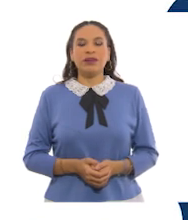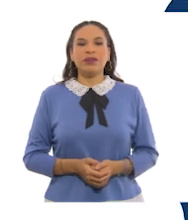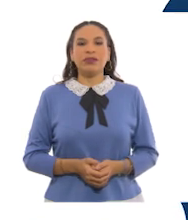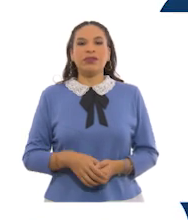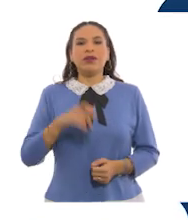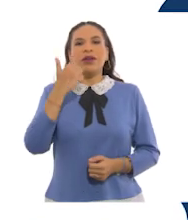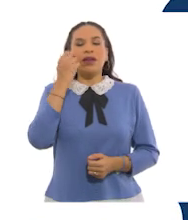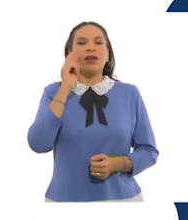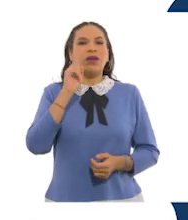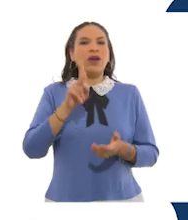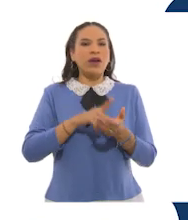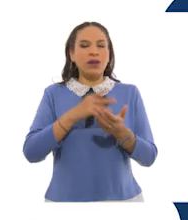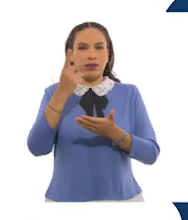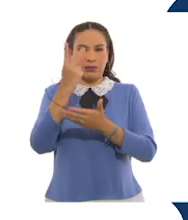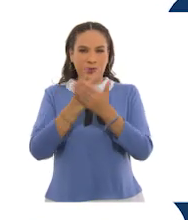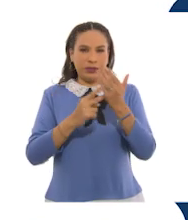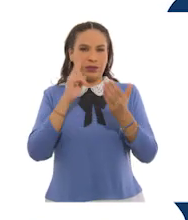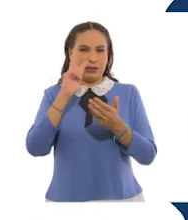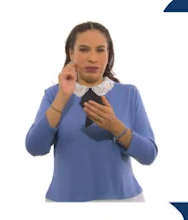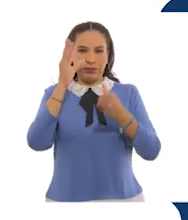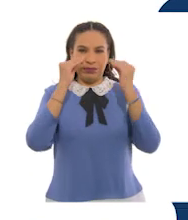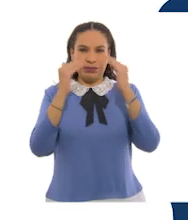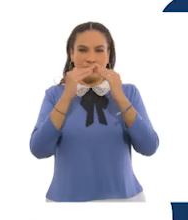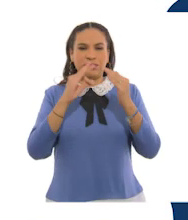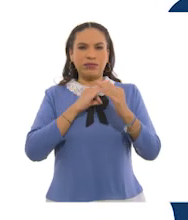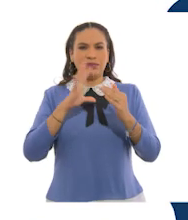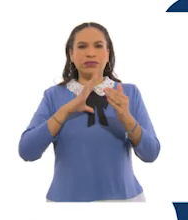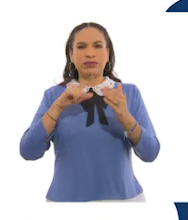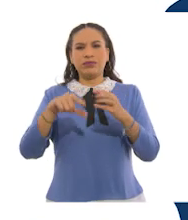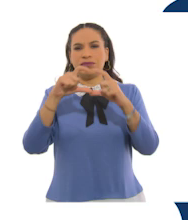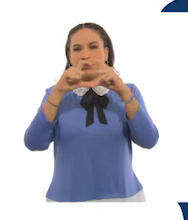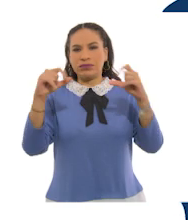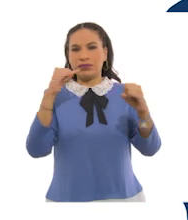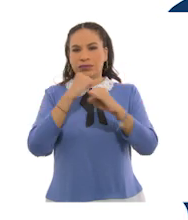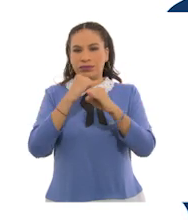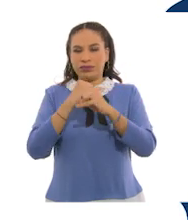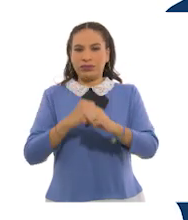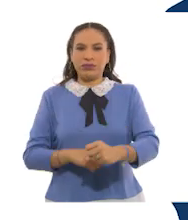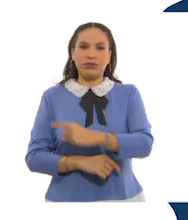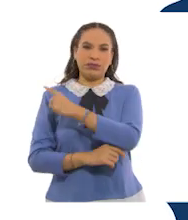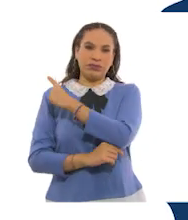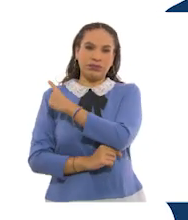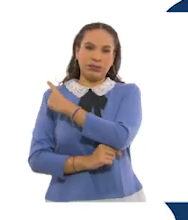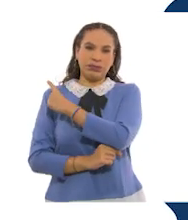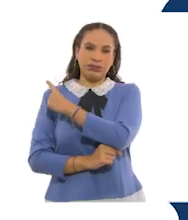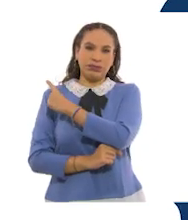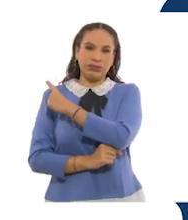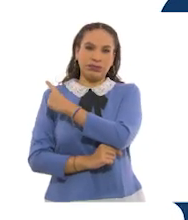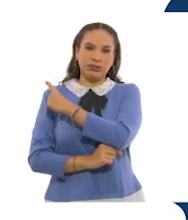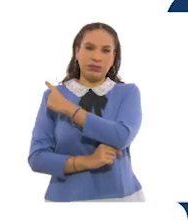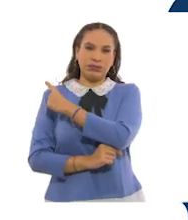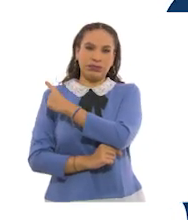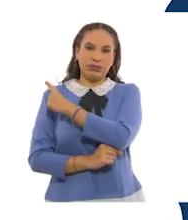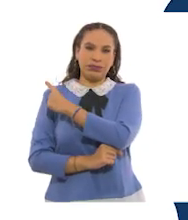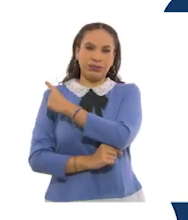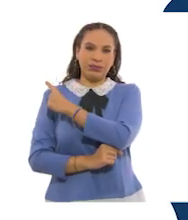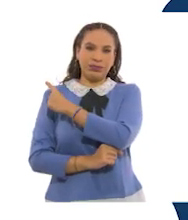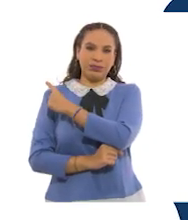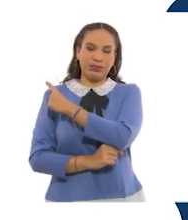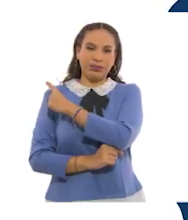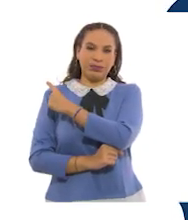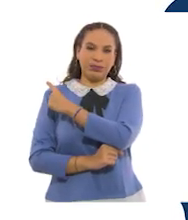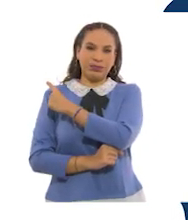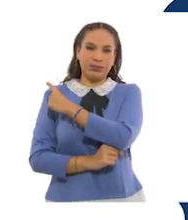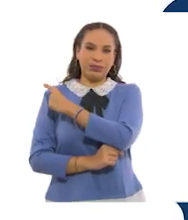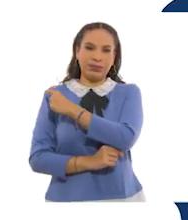Si quieres volver a ver los programas de Aprende en Casa, los puedes encontrar en la siguiente liga. aprendencasa.cep.gov